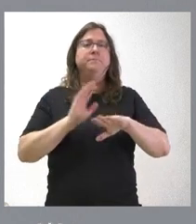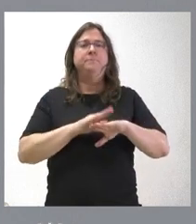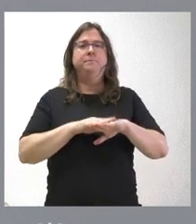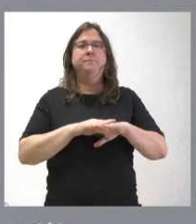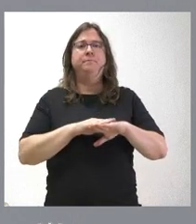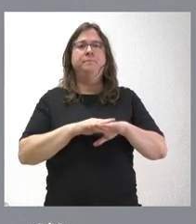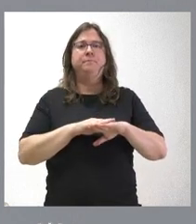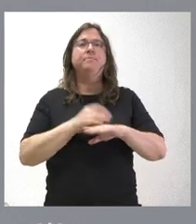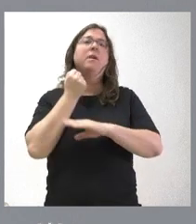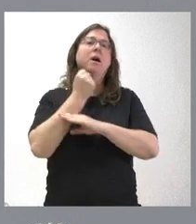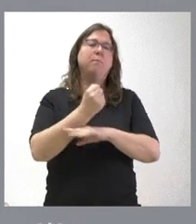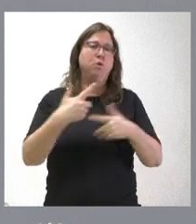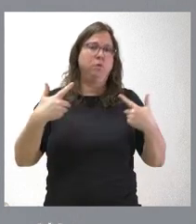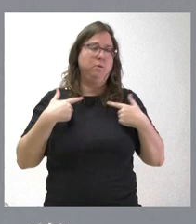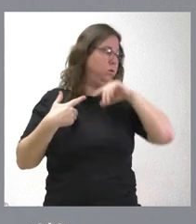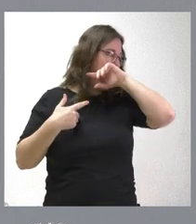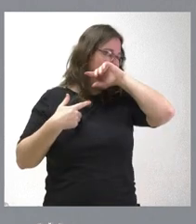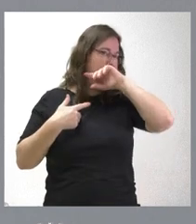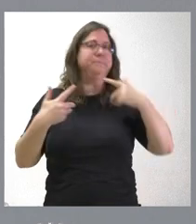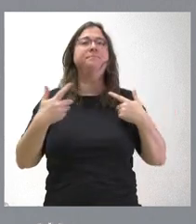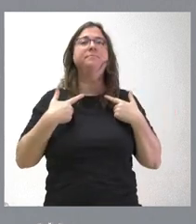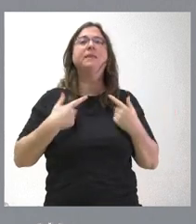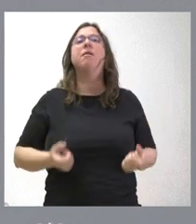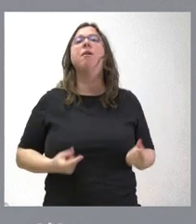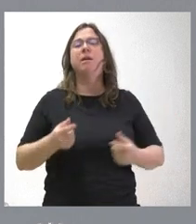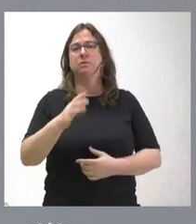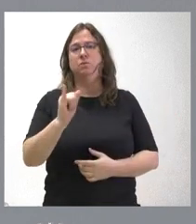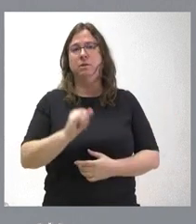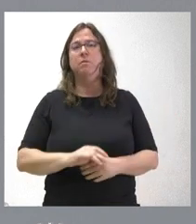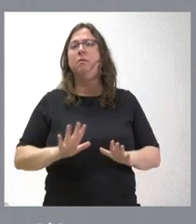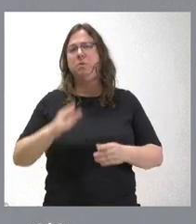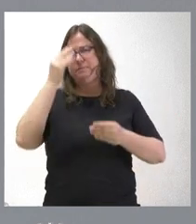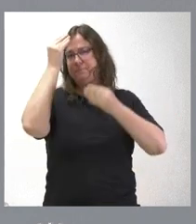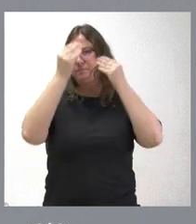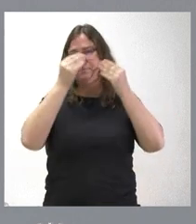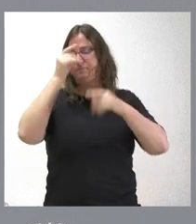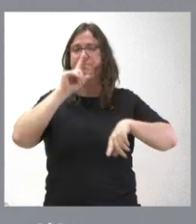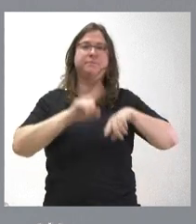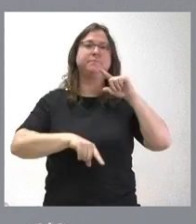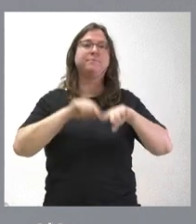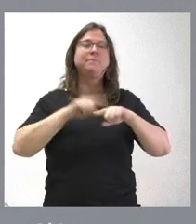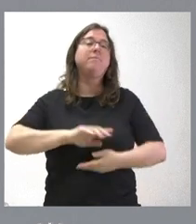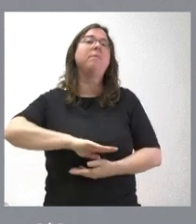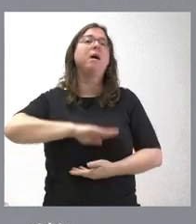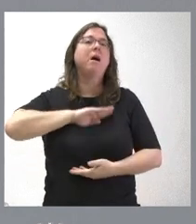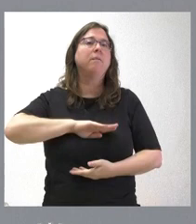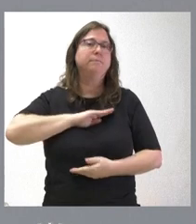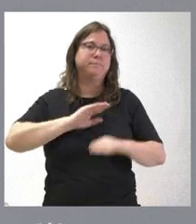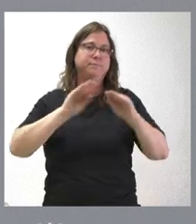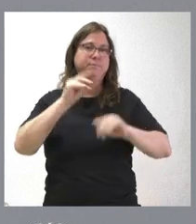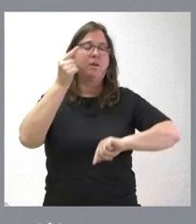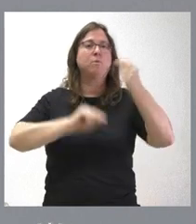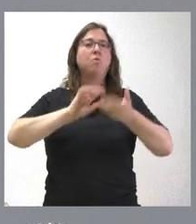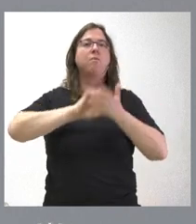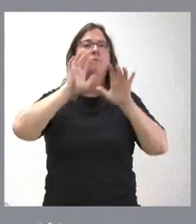en el apoyo a las víctimas y esto tiene un coste, pero, lógicamente, estimamos que, en función de las capacidades presupuestarias de la